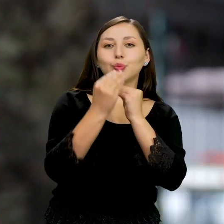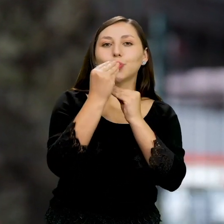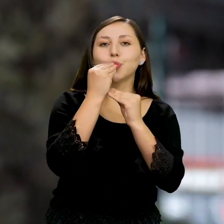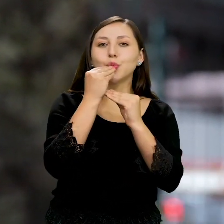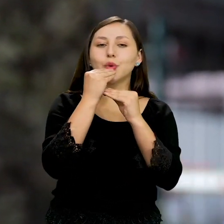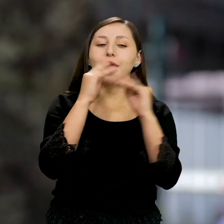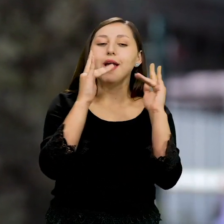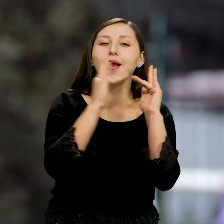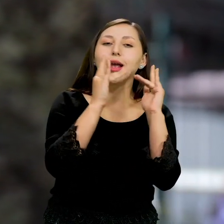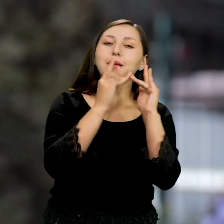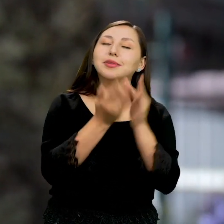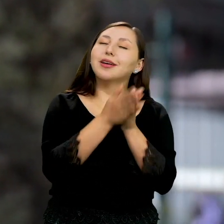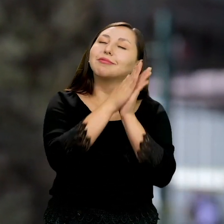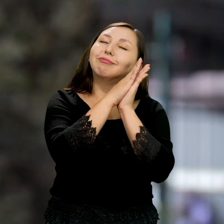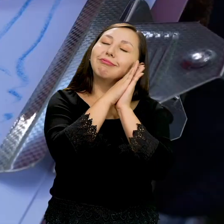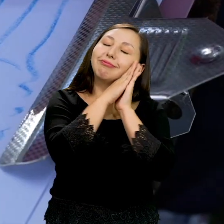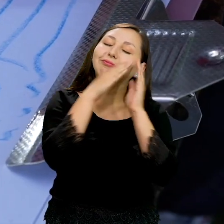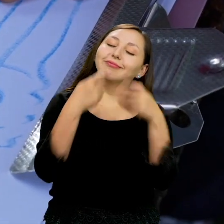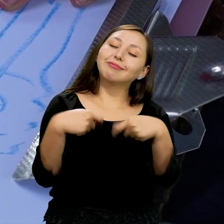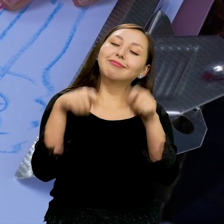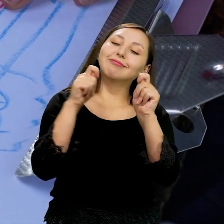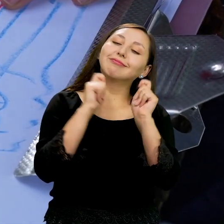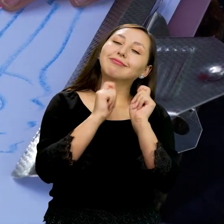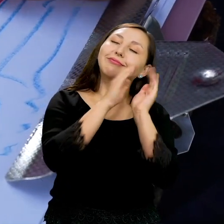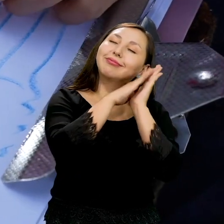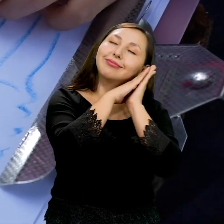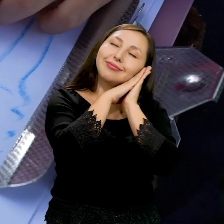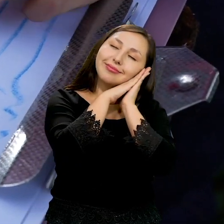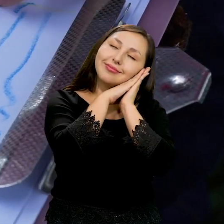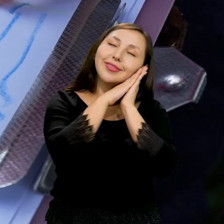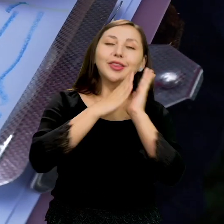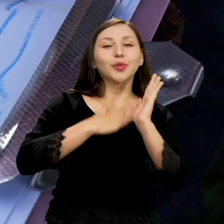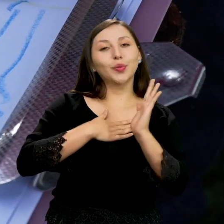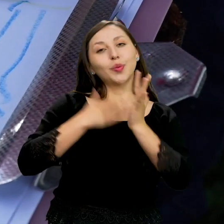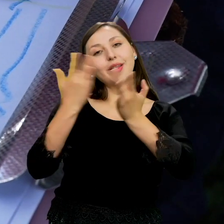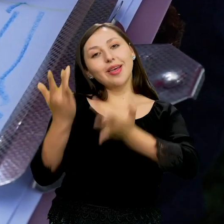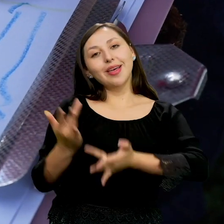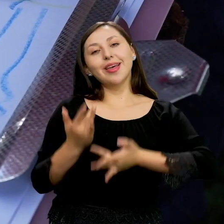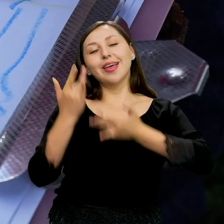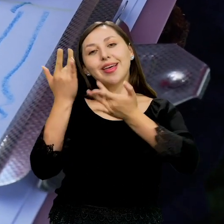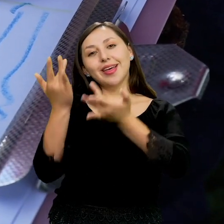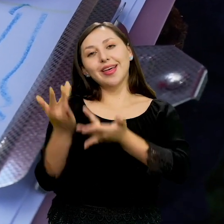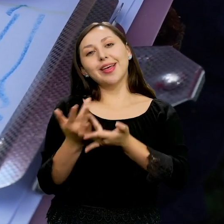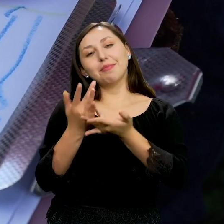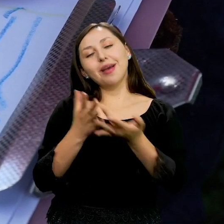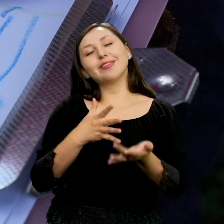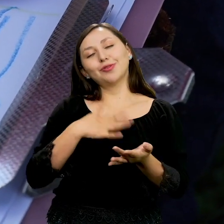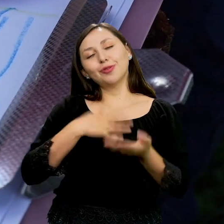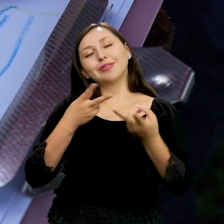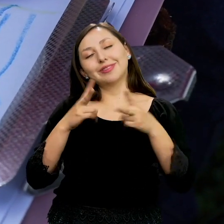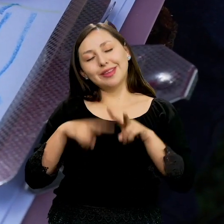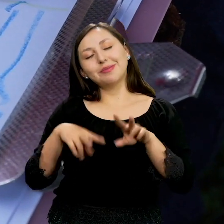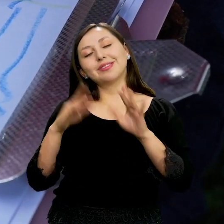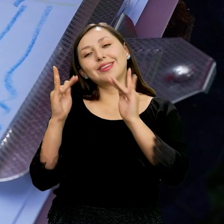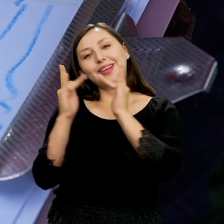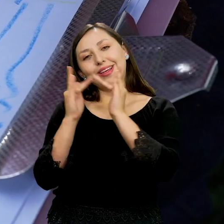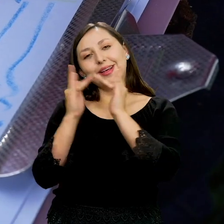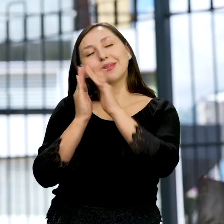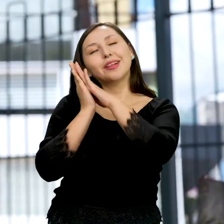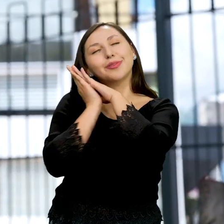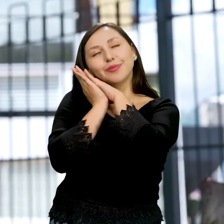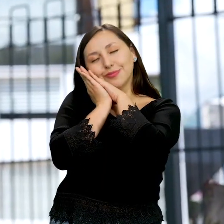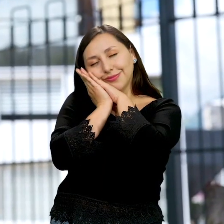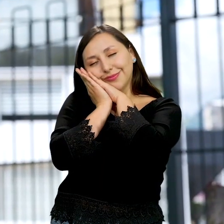la corrupé en su camita Y esperé hasta que se duerma Luego yo me fui a dormir en mi camita